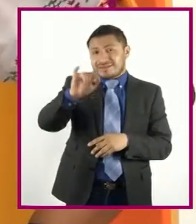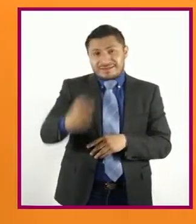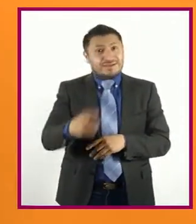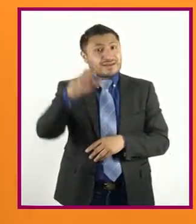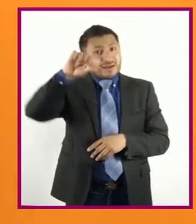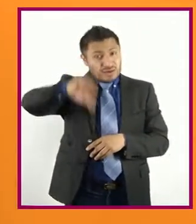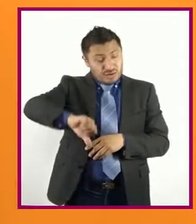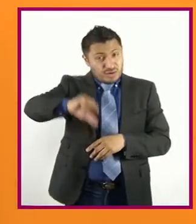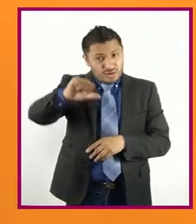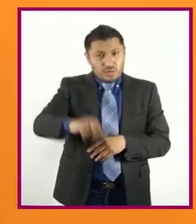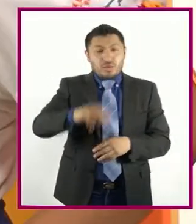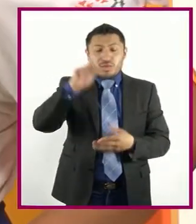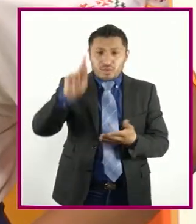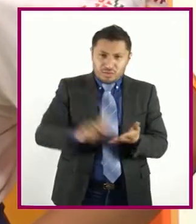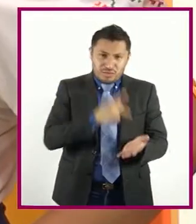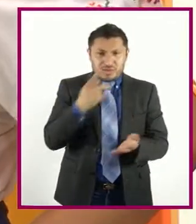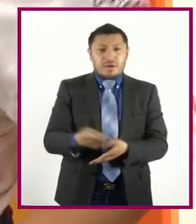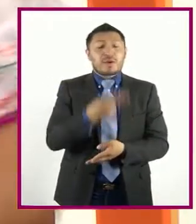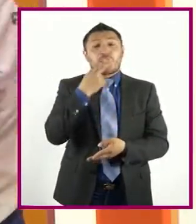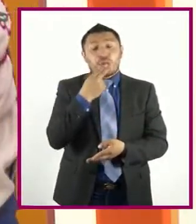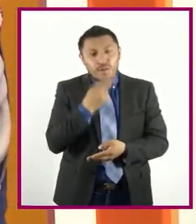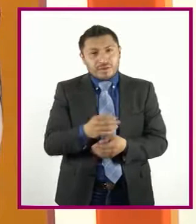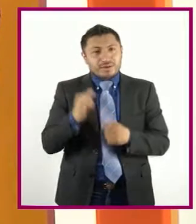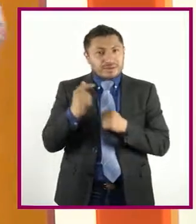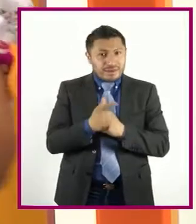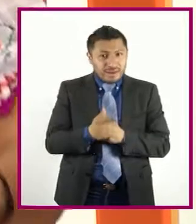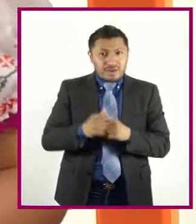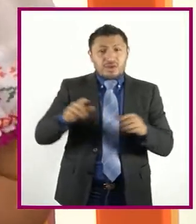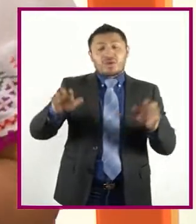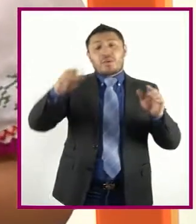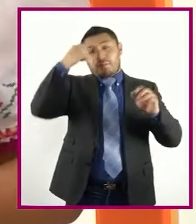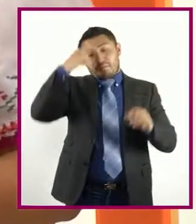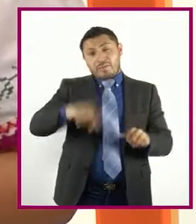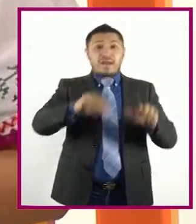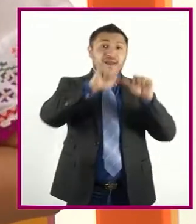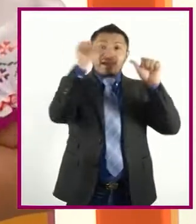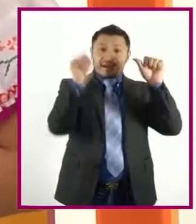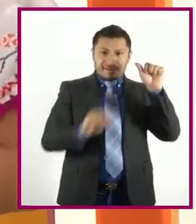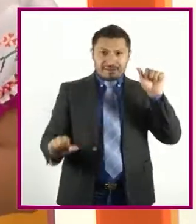este caso La reutilización Tendrá un uso Artístico